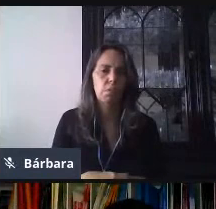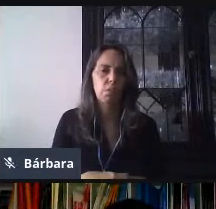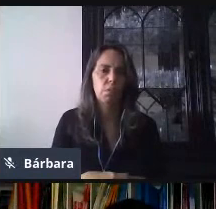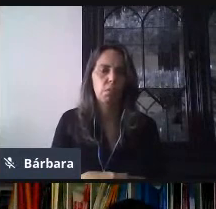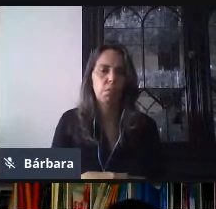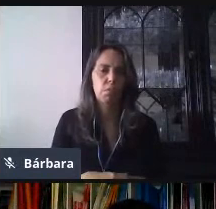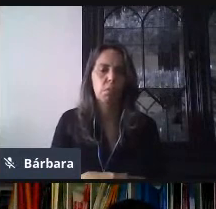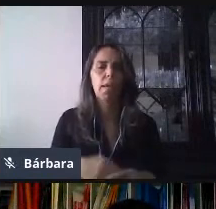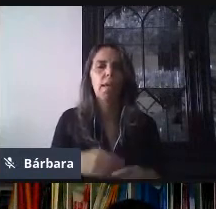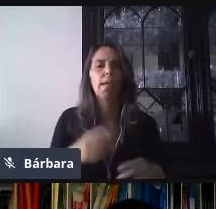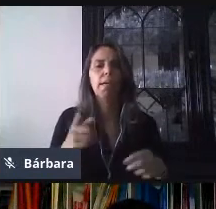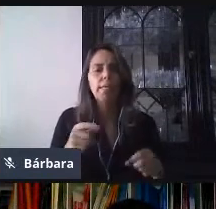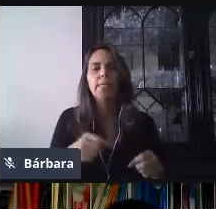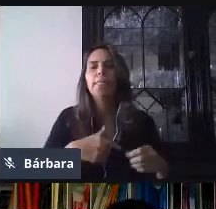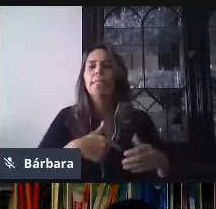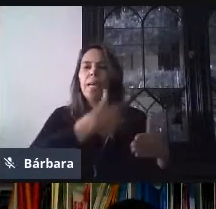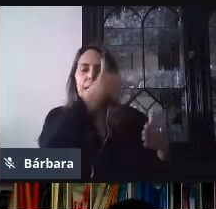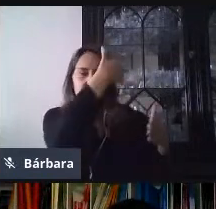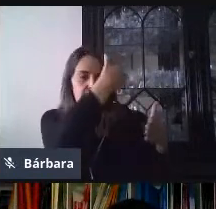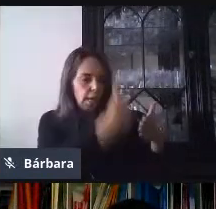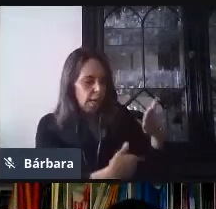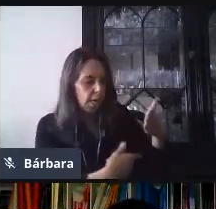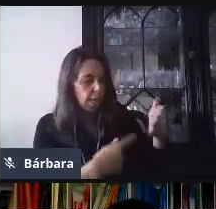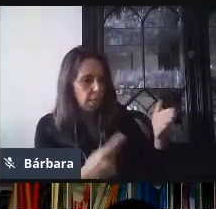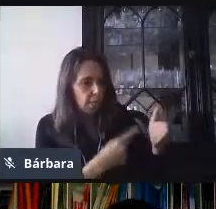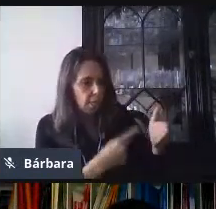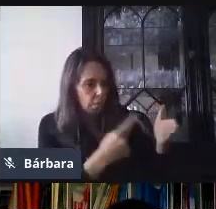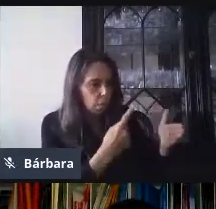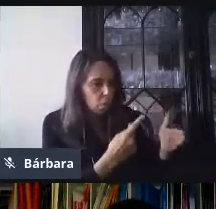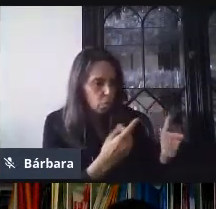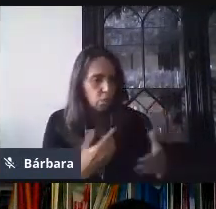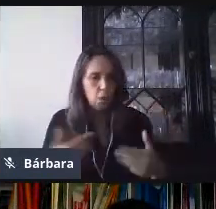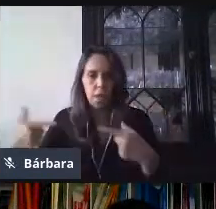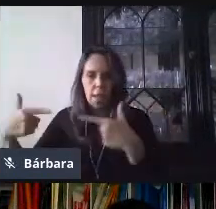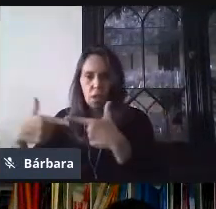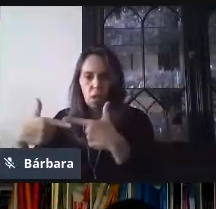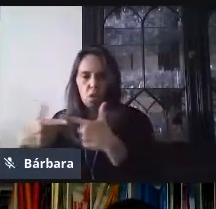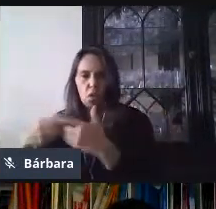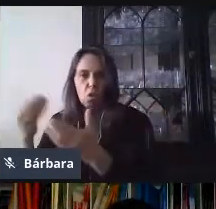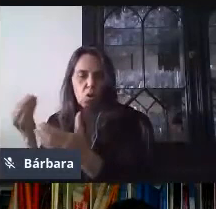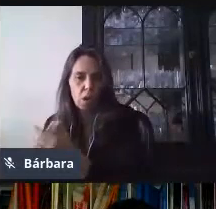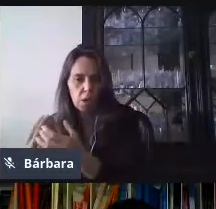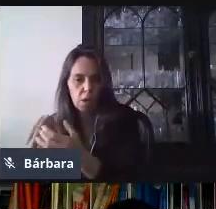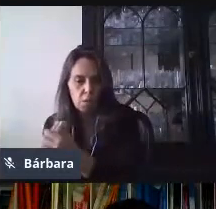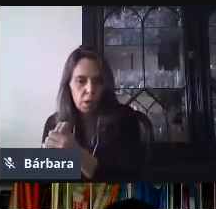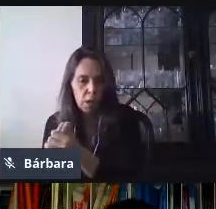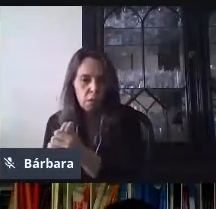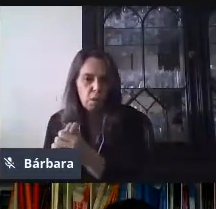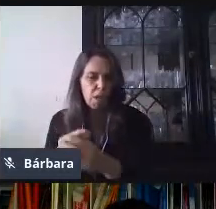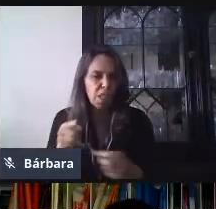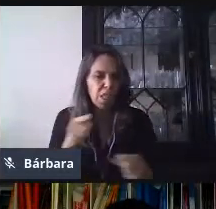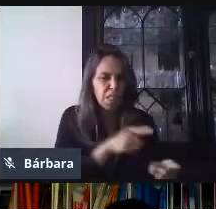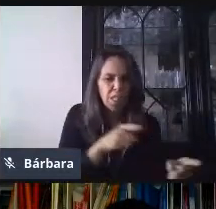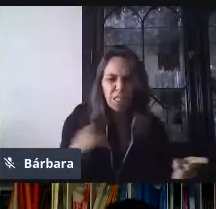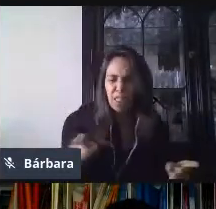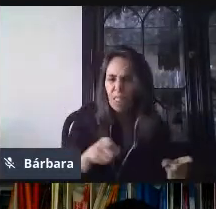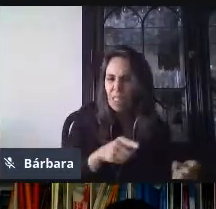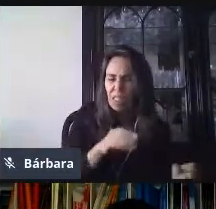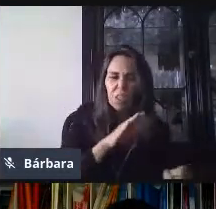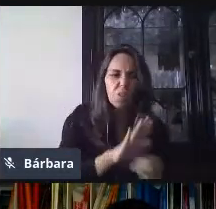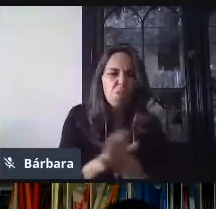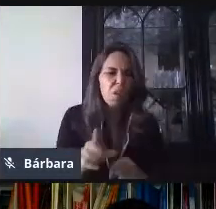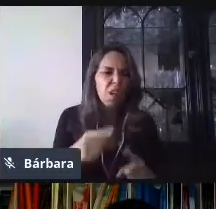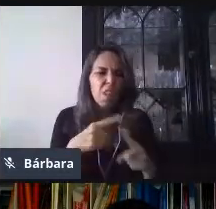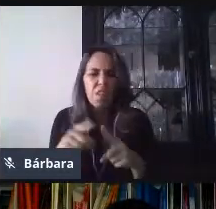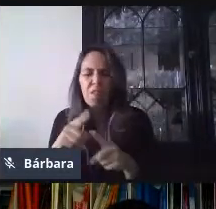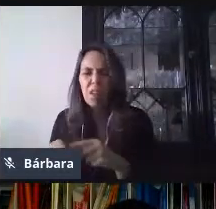y Classroom? Porque nos están comentando de, oye, pero entonces para formularios es primero Classroom, o cuál es esa diferencia, ¿no?